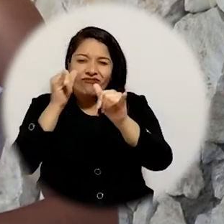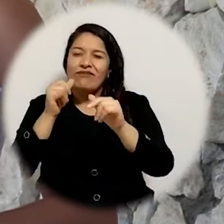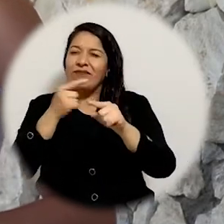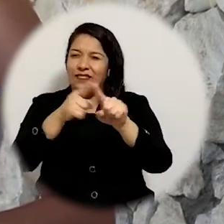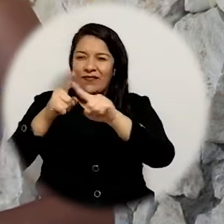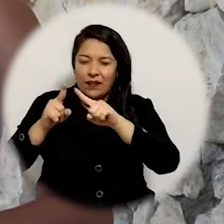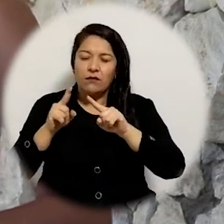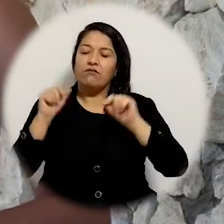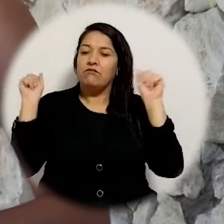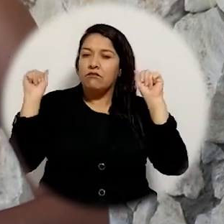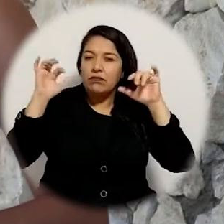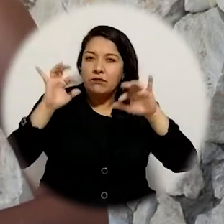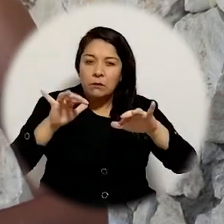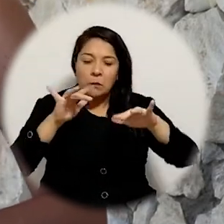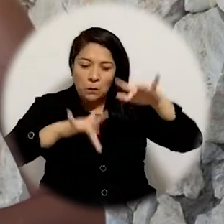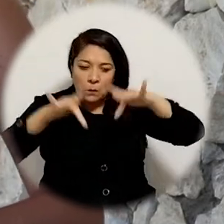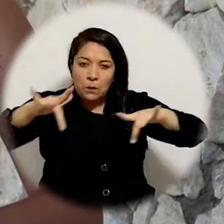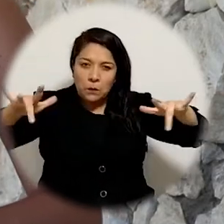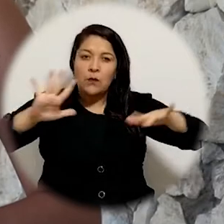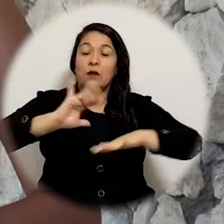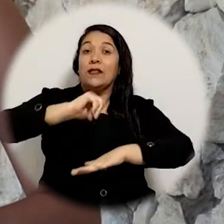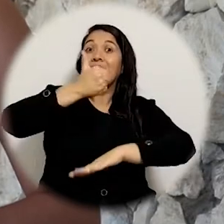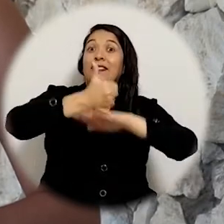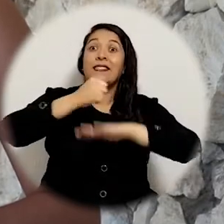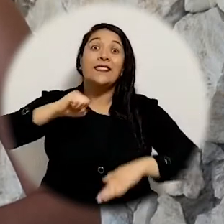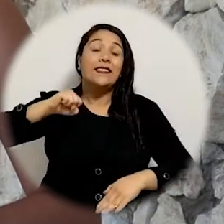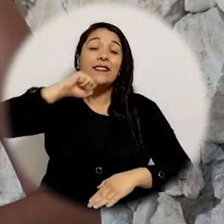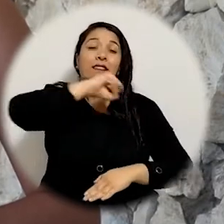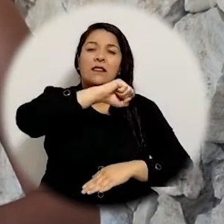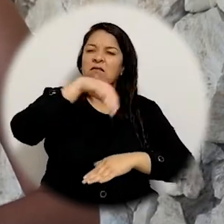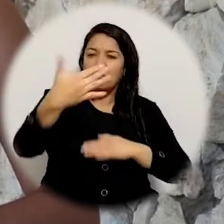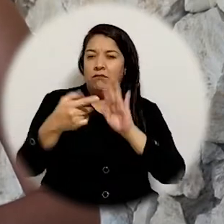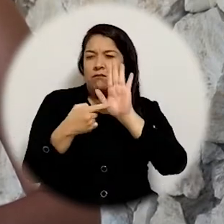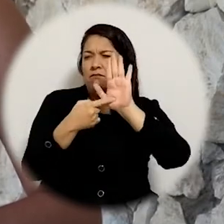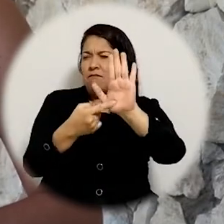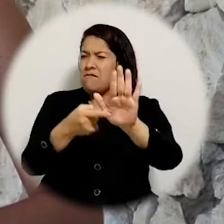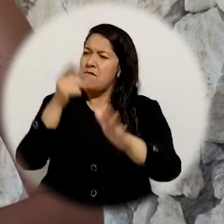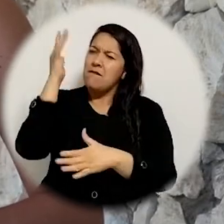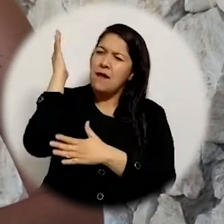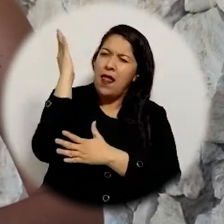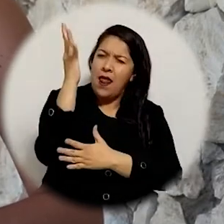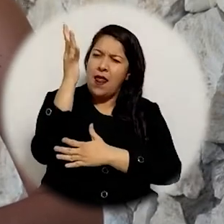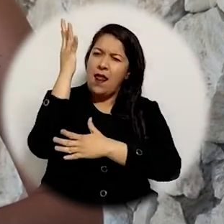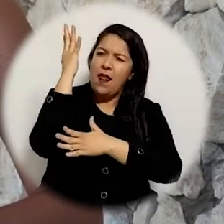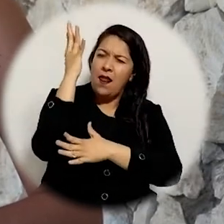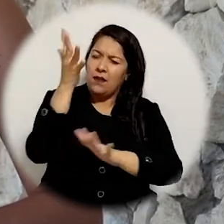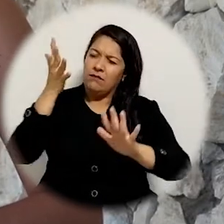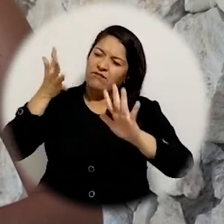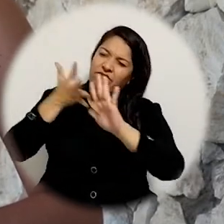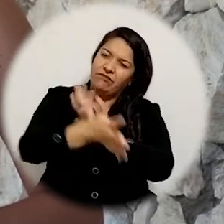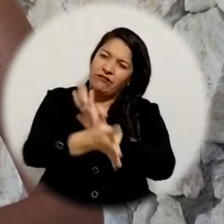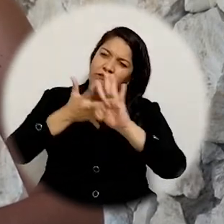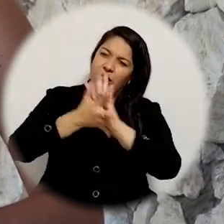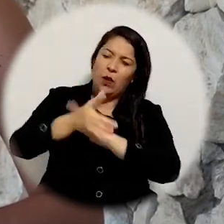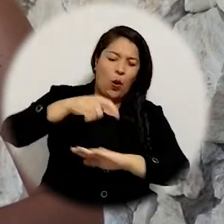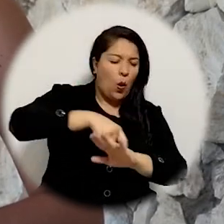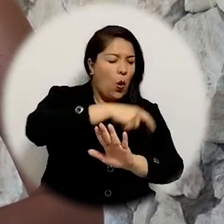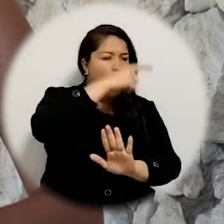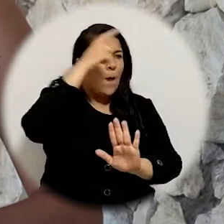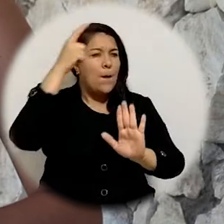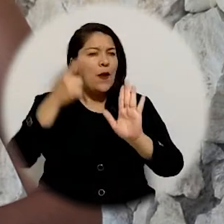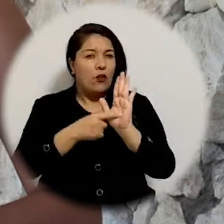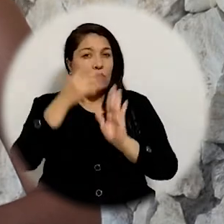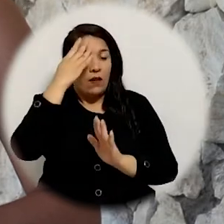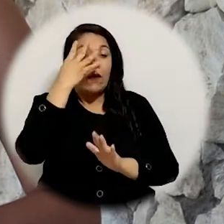el doctor pablo vera salazar rector de la universidad del magdalena entregó un detallado informe de la gestión desarrollada